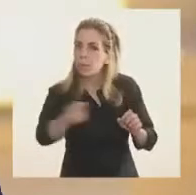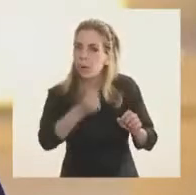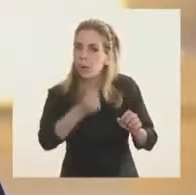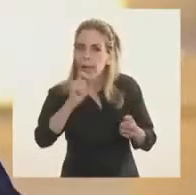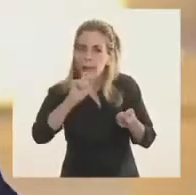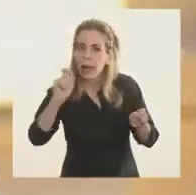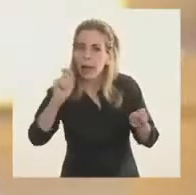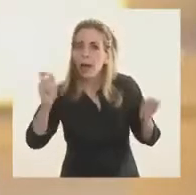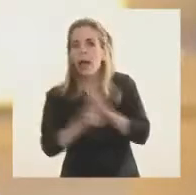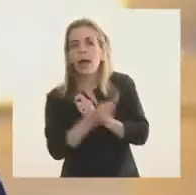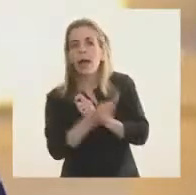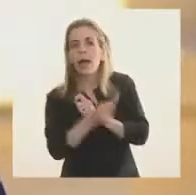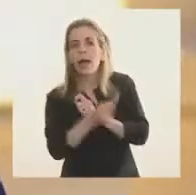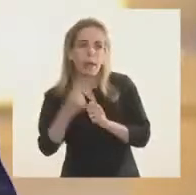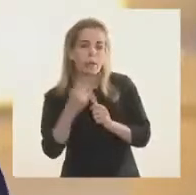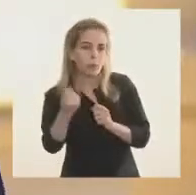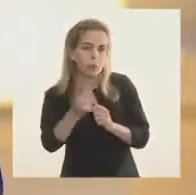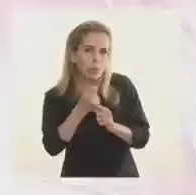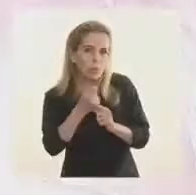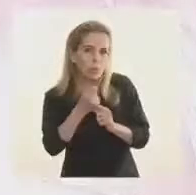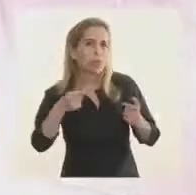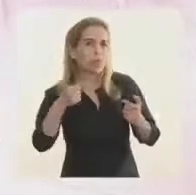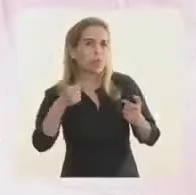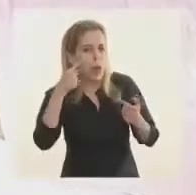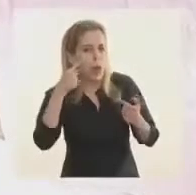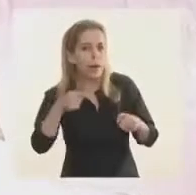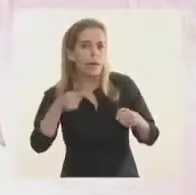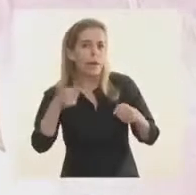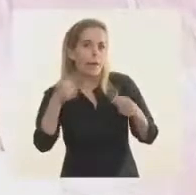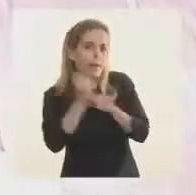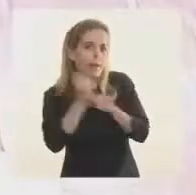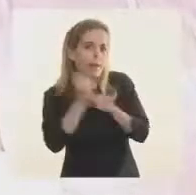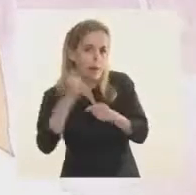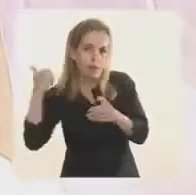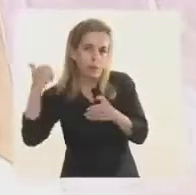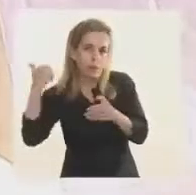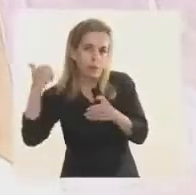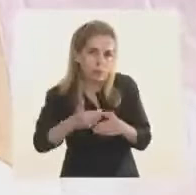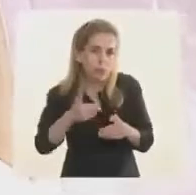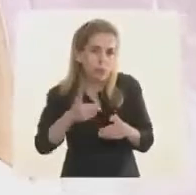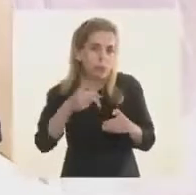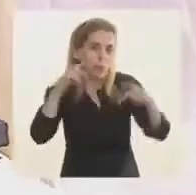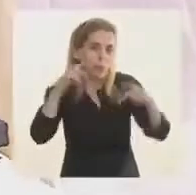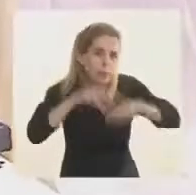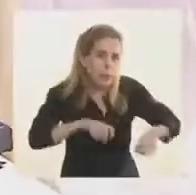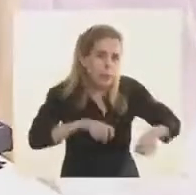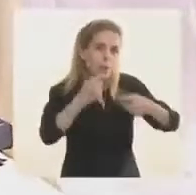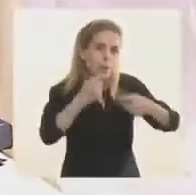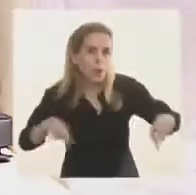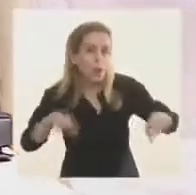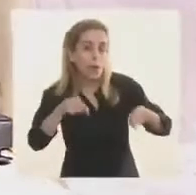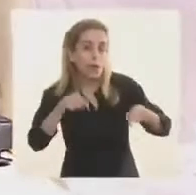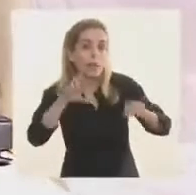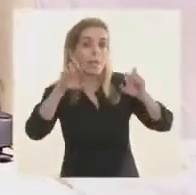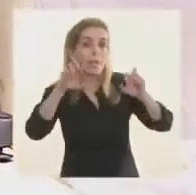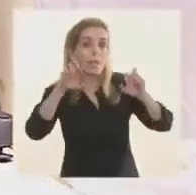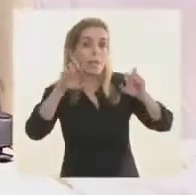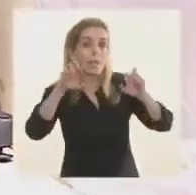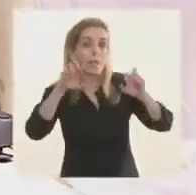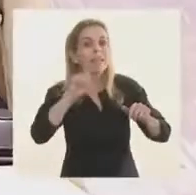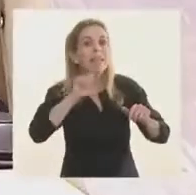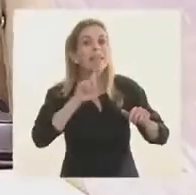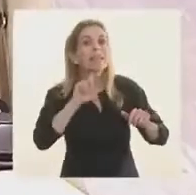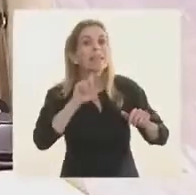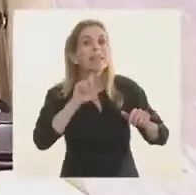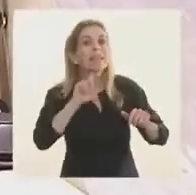escala, la potencialidad, es magnitud de la acción que venimos teniendo. La venimos teniendo en realidad, el detectar lo empezamos los